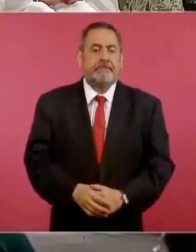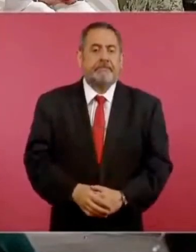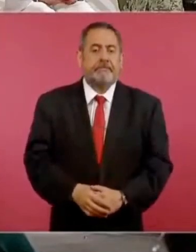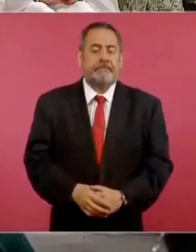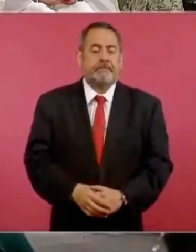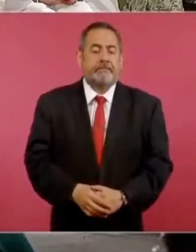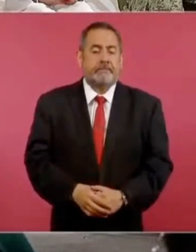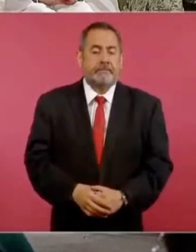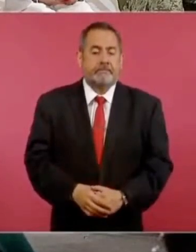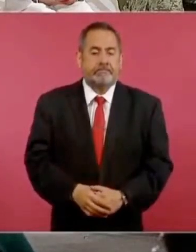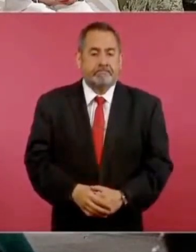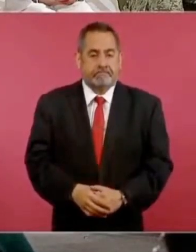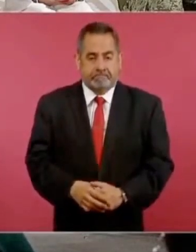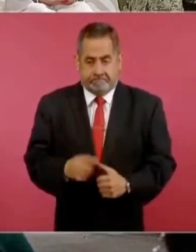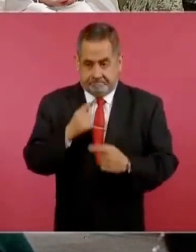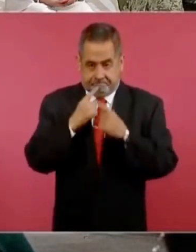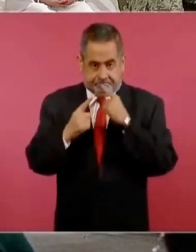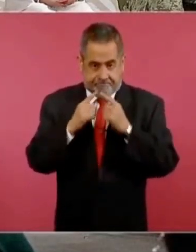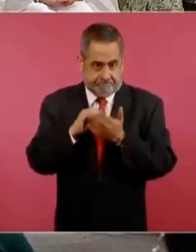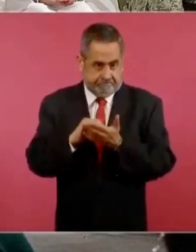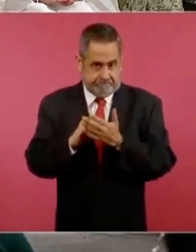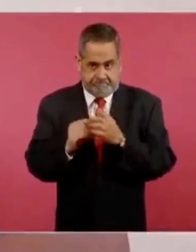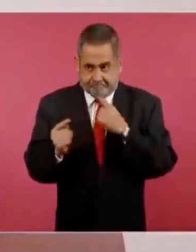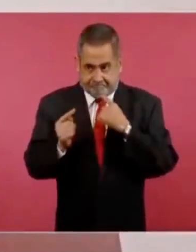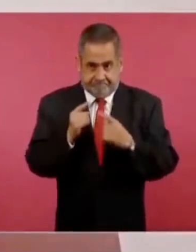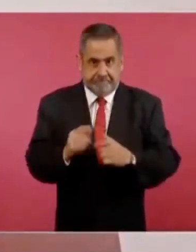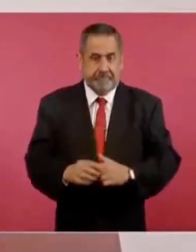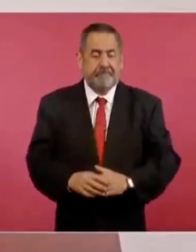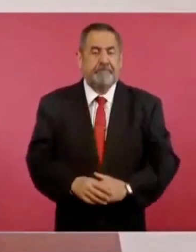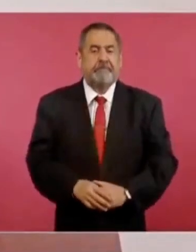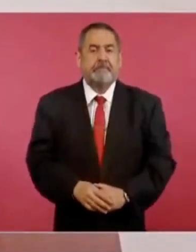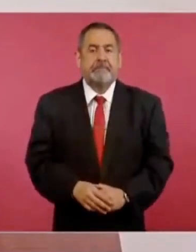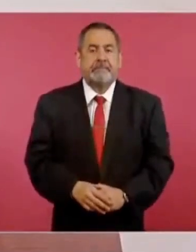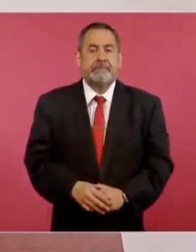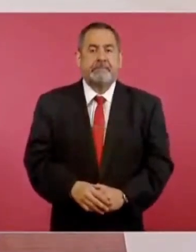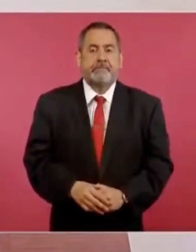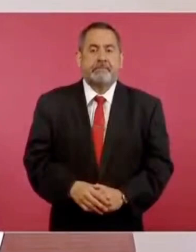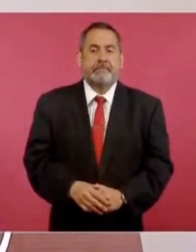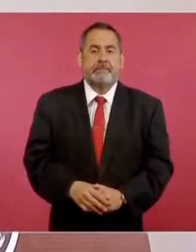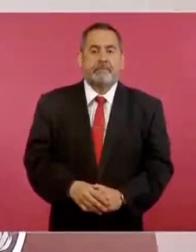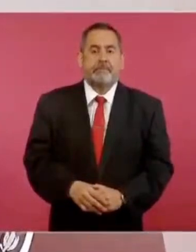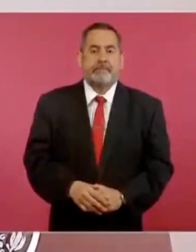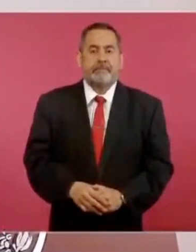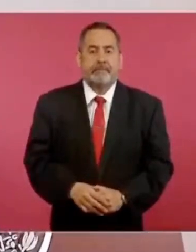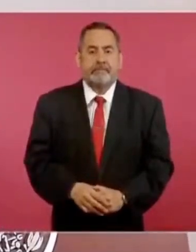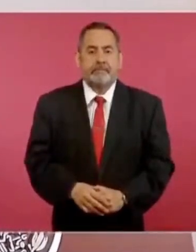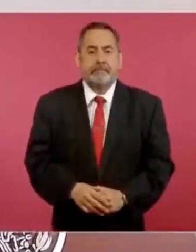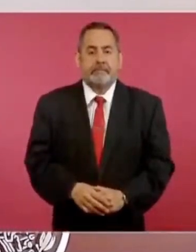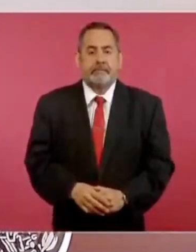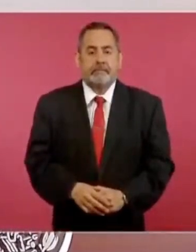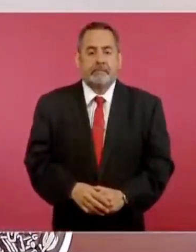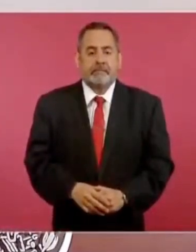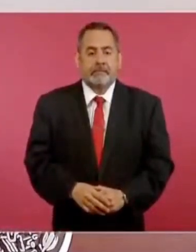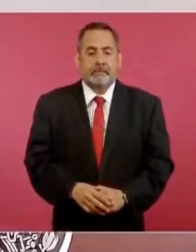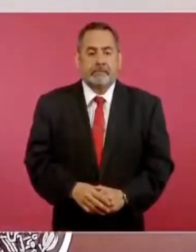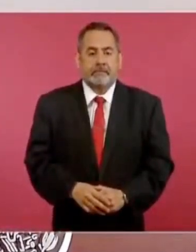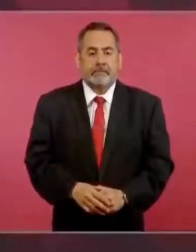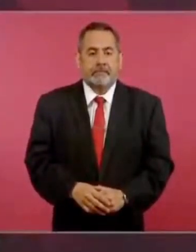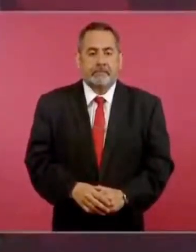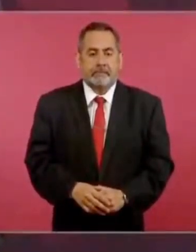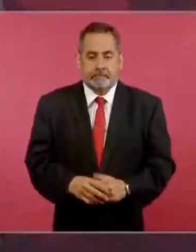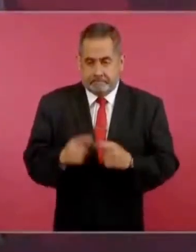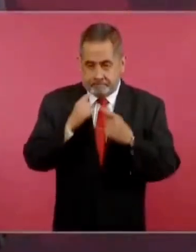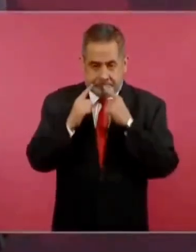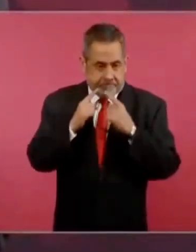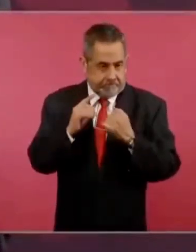Sigue el diálogo al final del